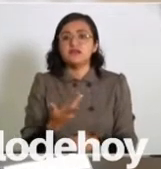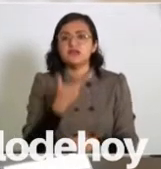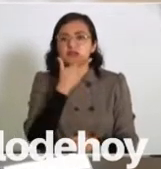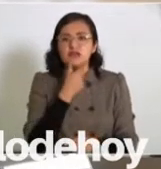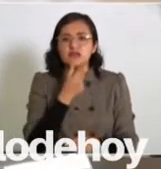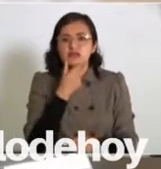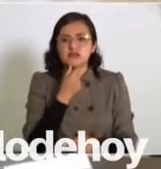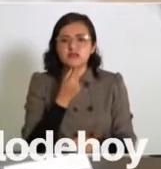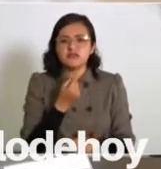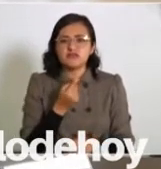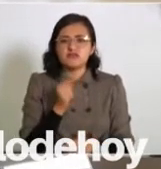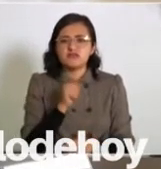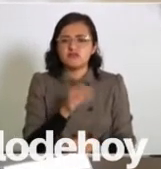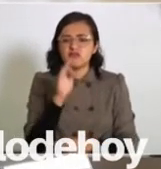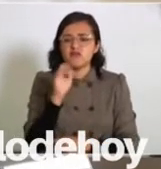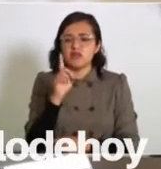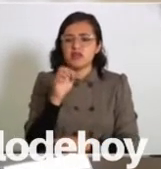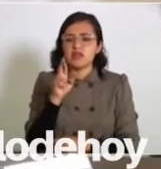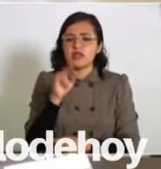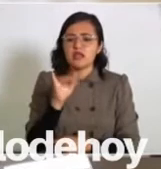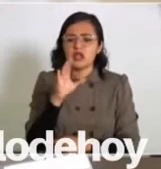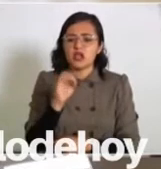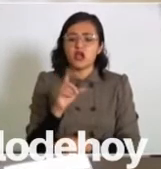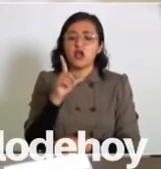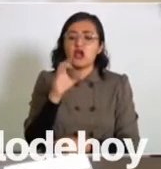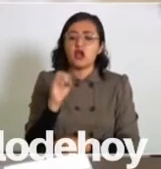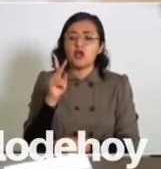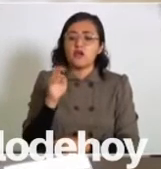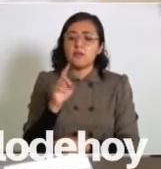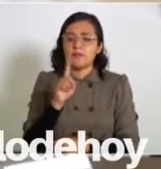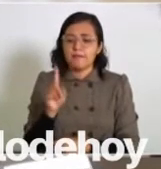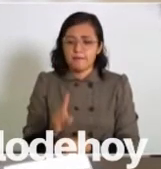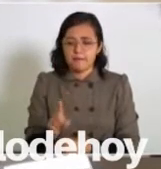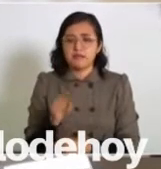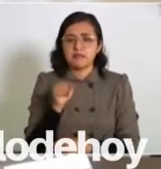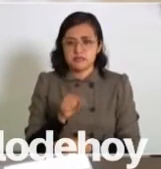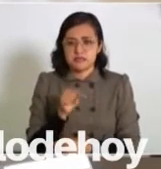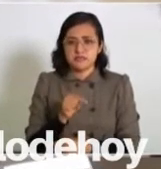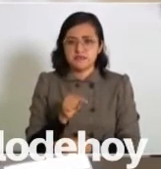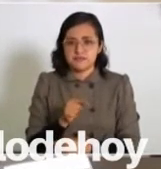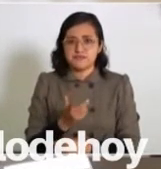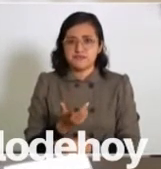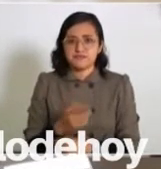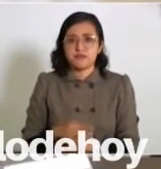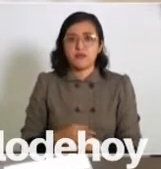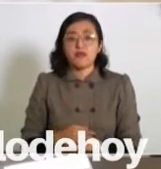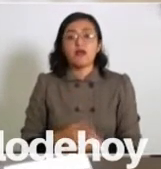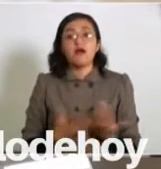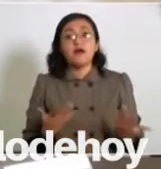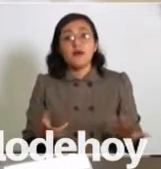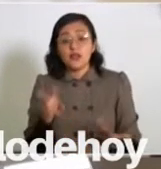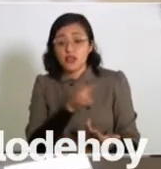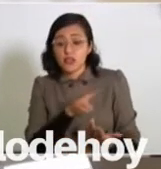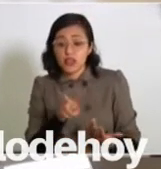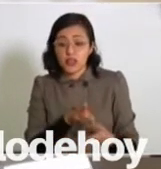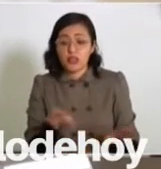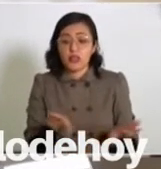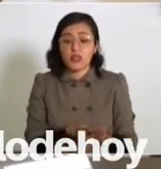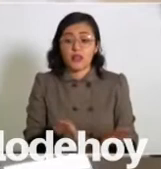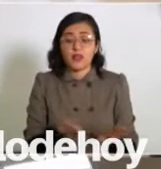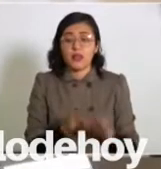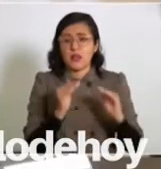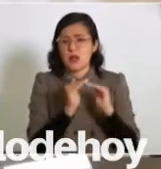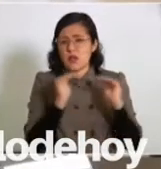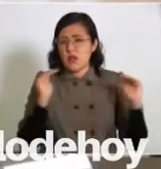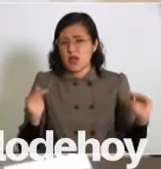Federico López Flores, el Fede. Tanto Martín como Federico son